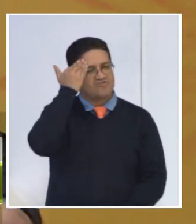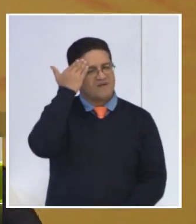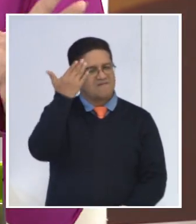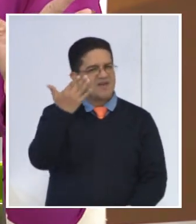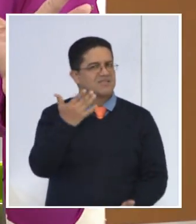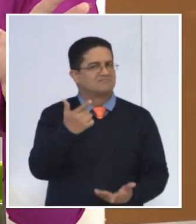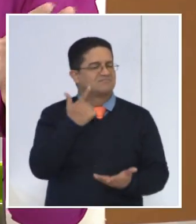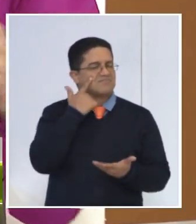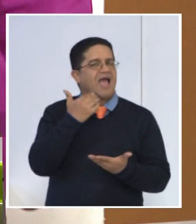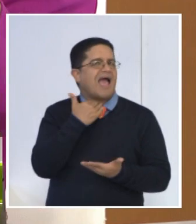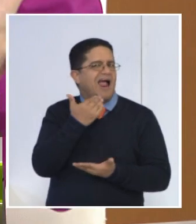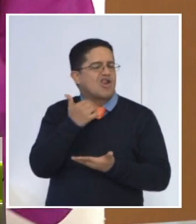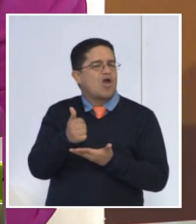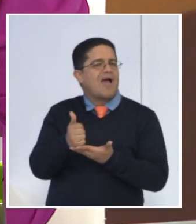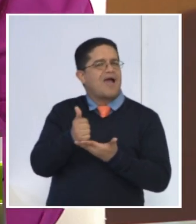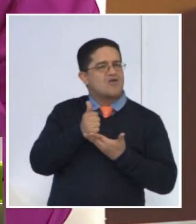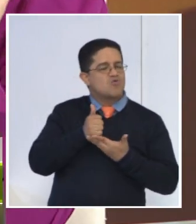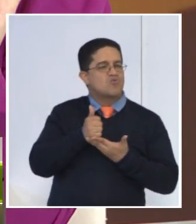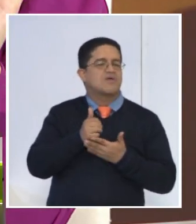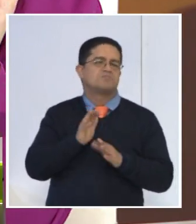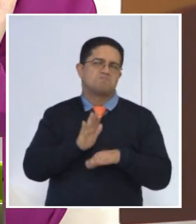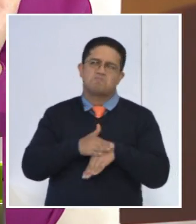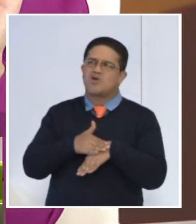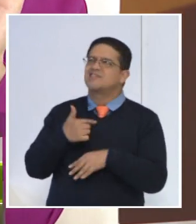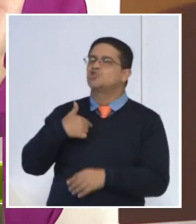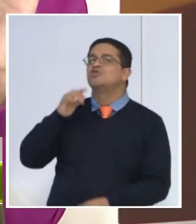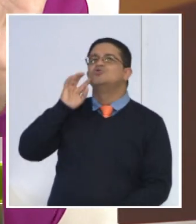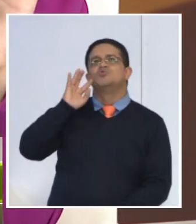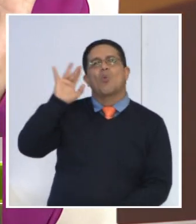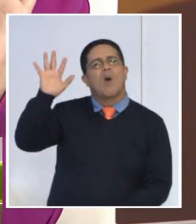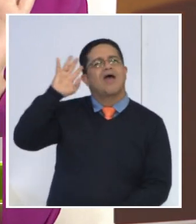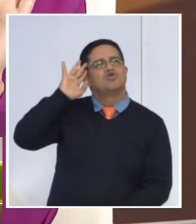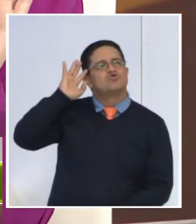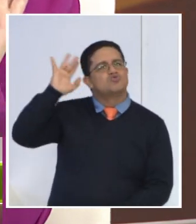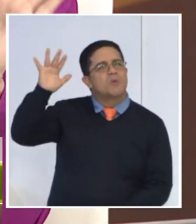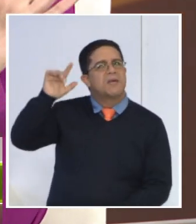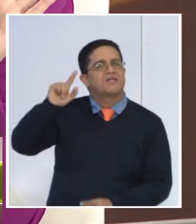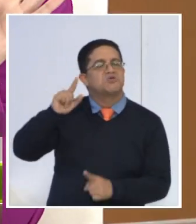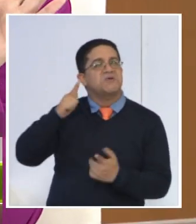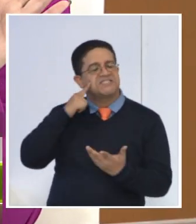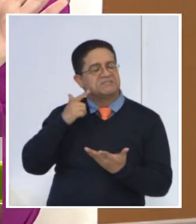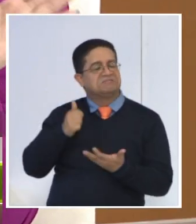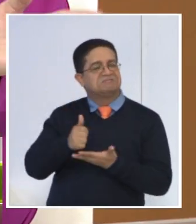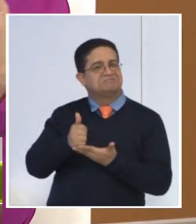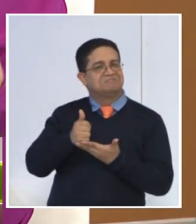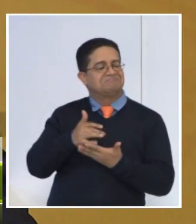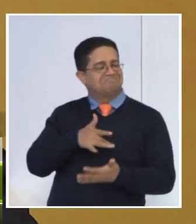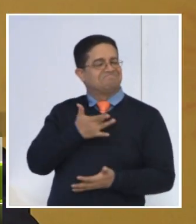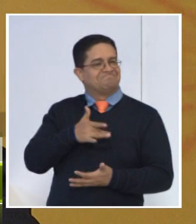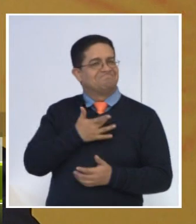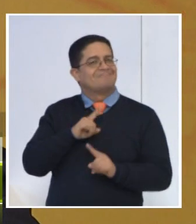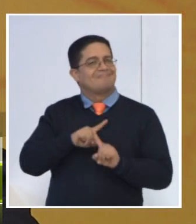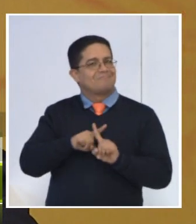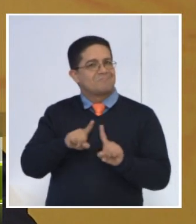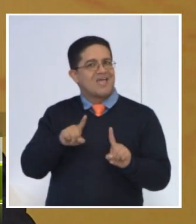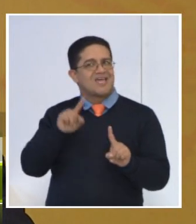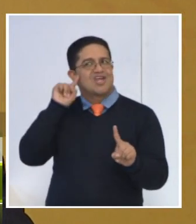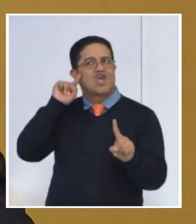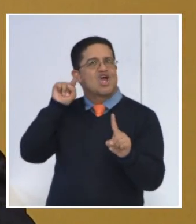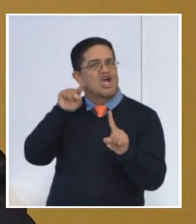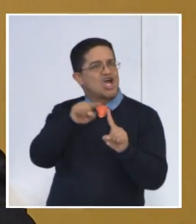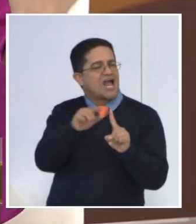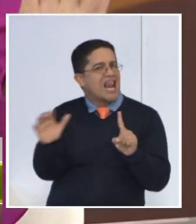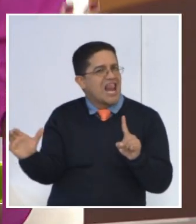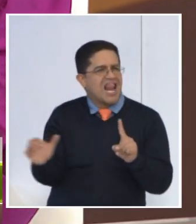nos está sirviendo, ¿no? Porque de repente yo puedo ser muy soñadora y eso yo siento que no me hace daño. Y puedo lograr y alcanzar muchas